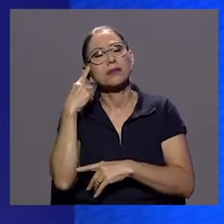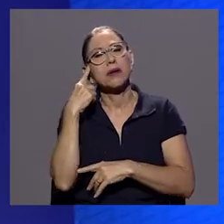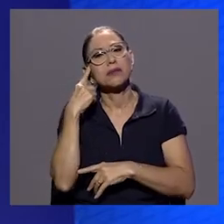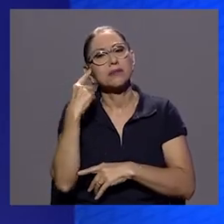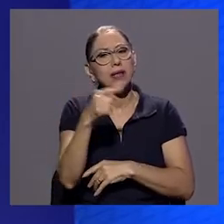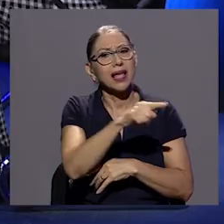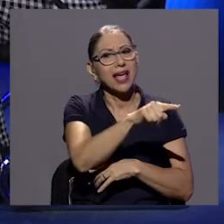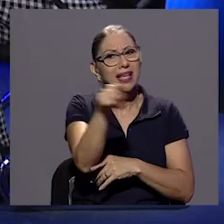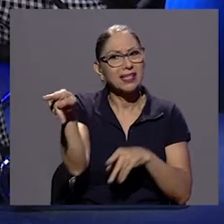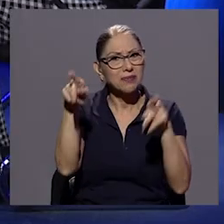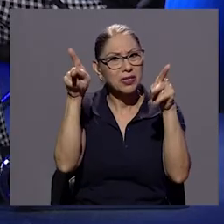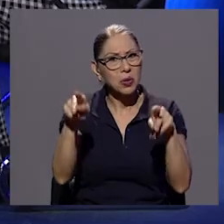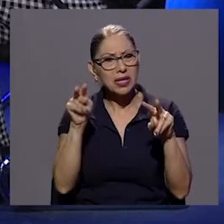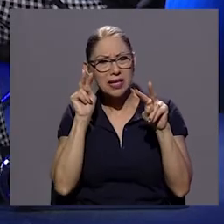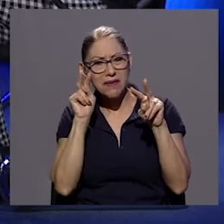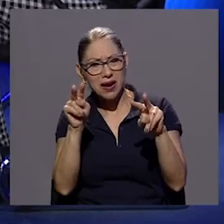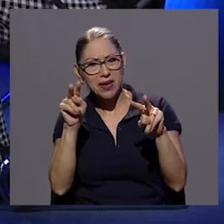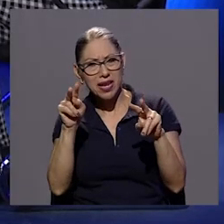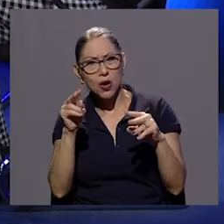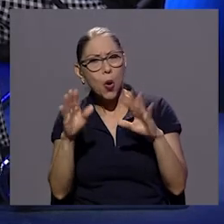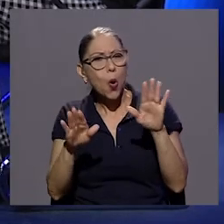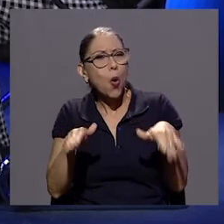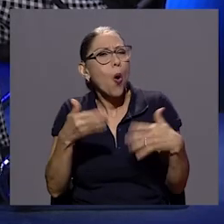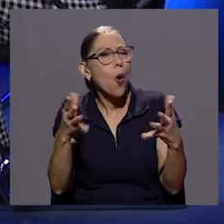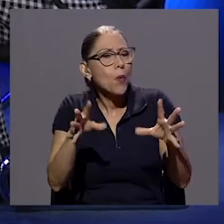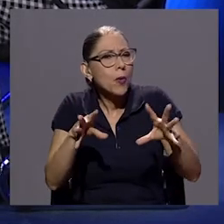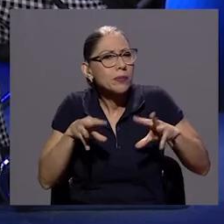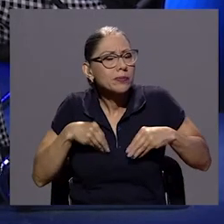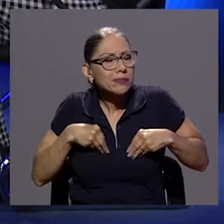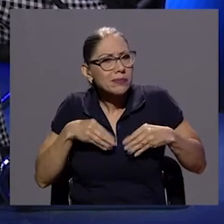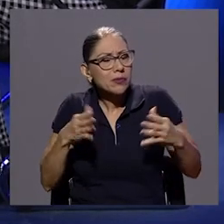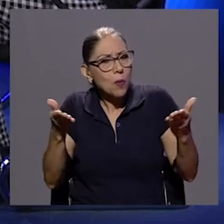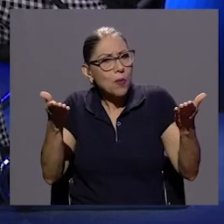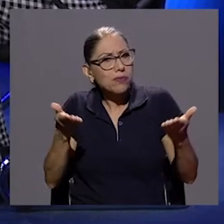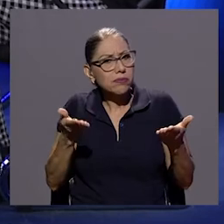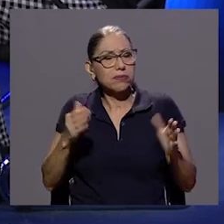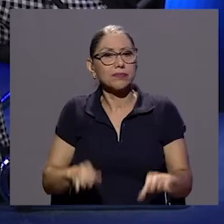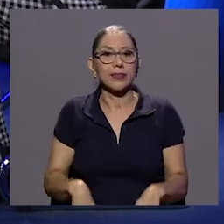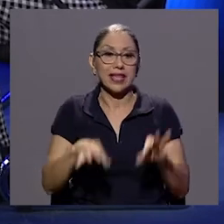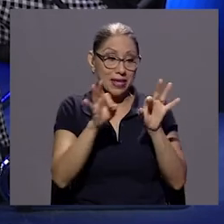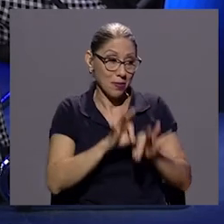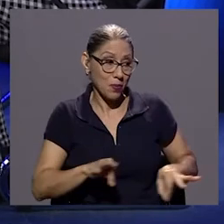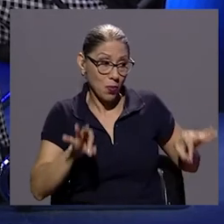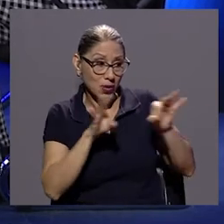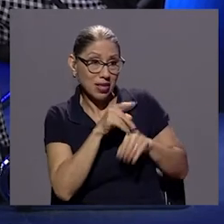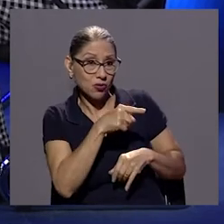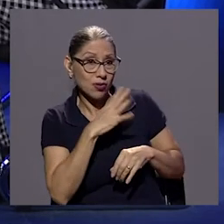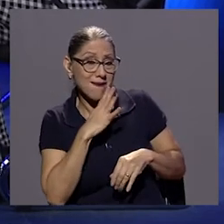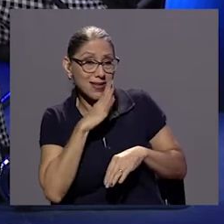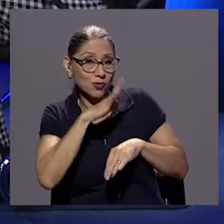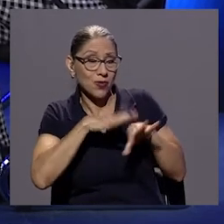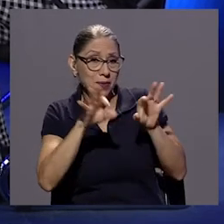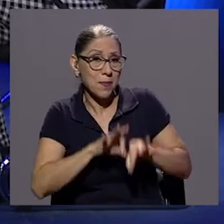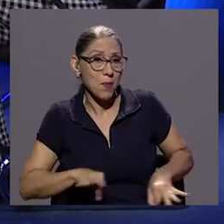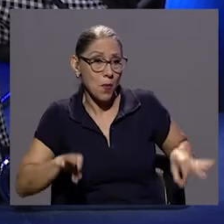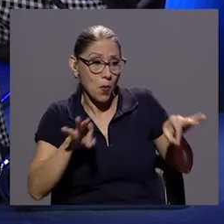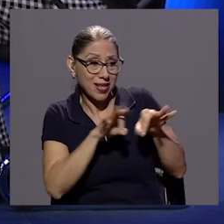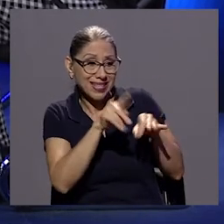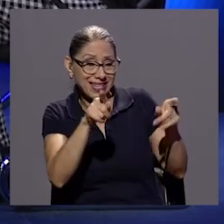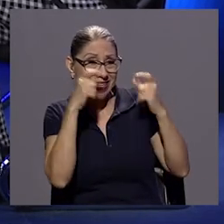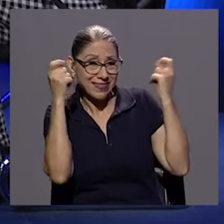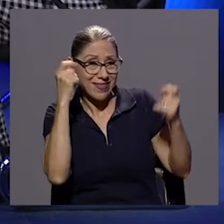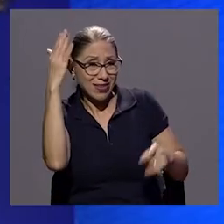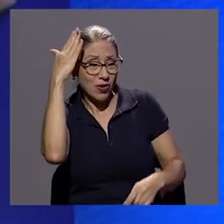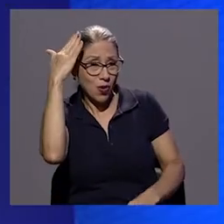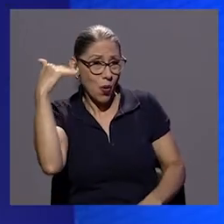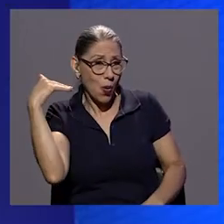ser recibida esta película? importante que menciones el peso de este festival porque digamos la cantidad de documentales